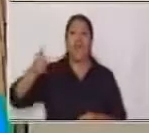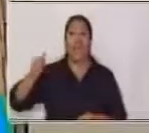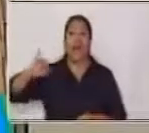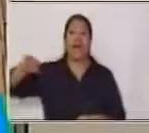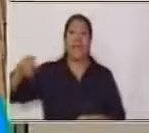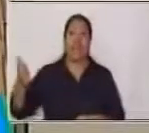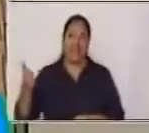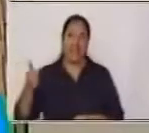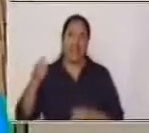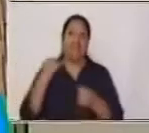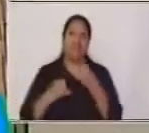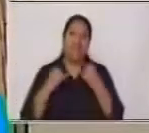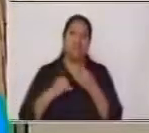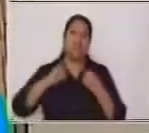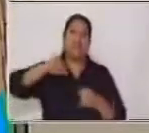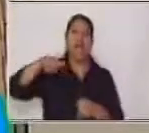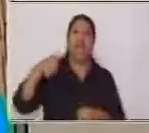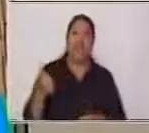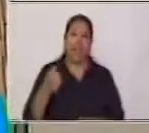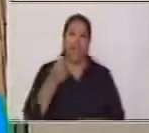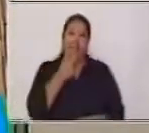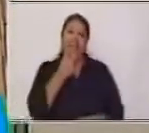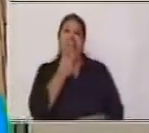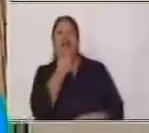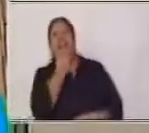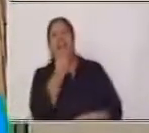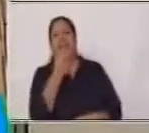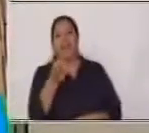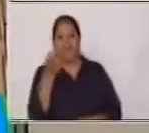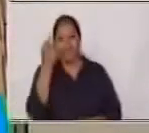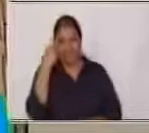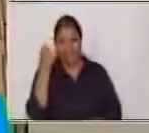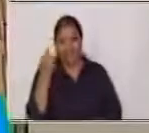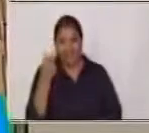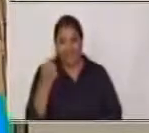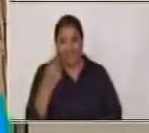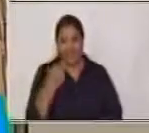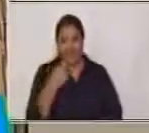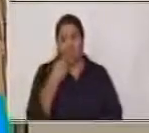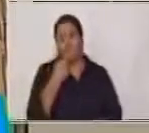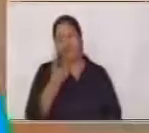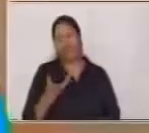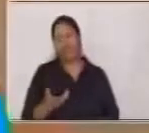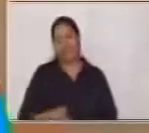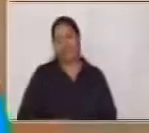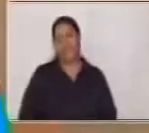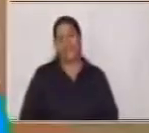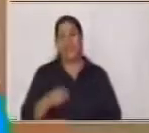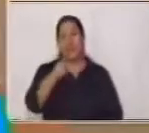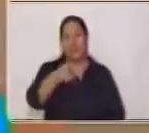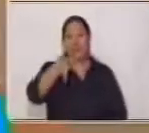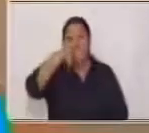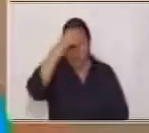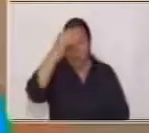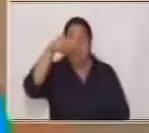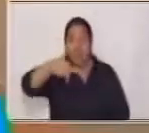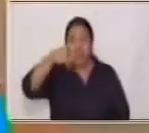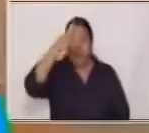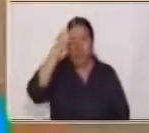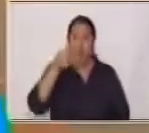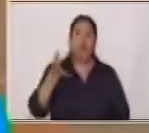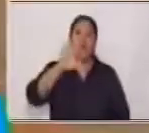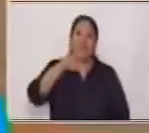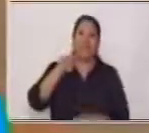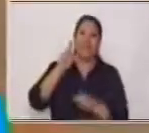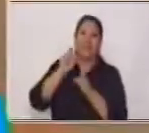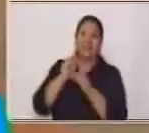Bueno Muy bien Entonces ahora ya aprendimos Chistes Que se los pueden decir A los adultos responsables Que estén con ustedes